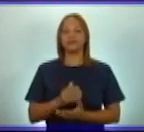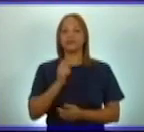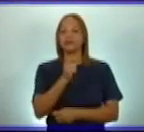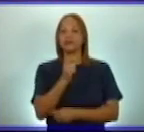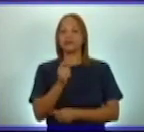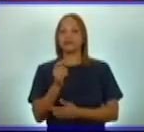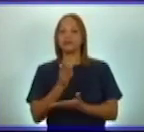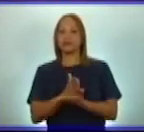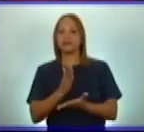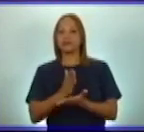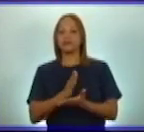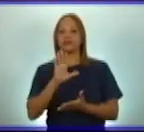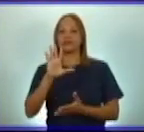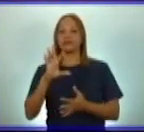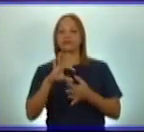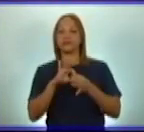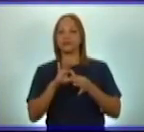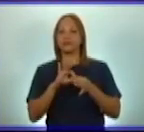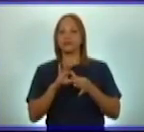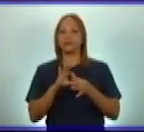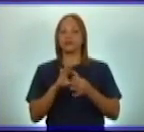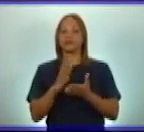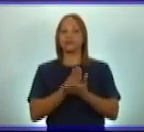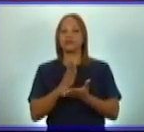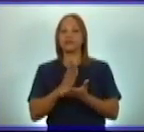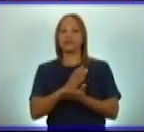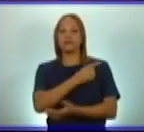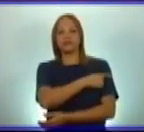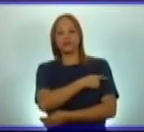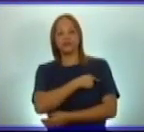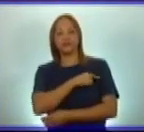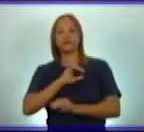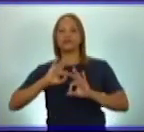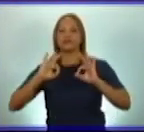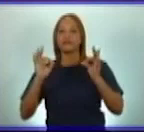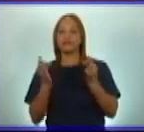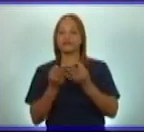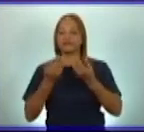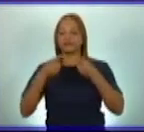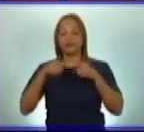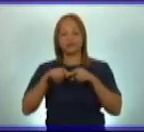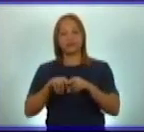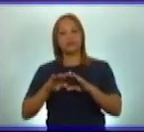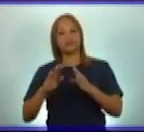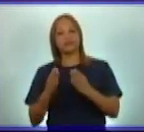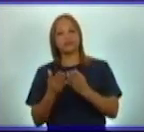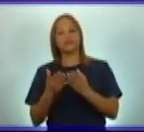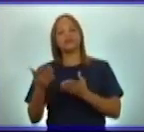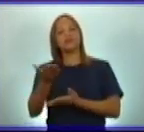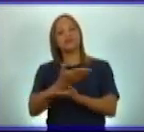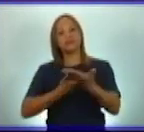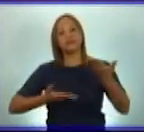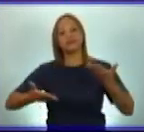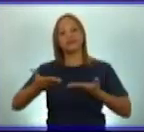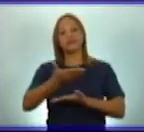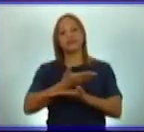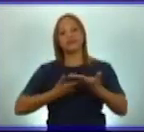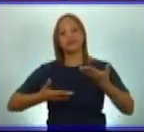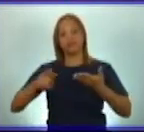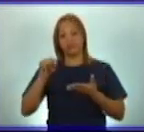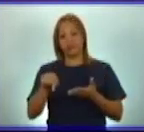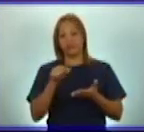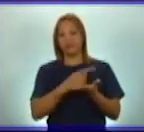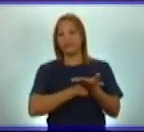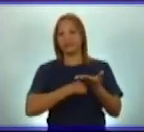quinto grado de la educación primaria, sus familiares y maestros. Compartiremos en esta